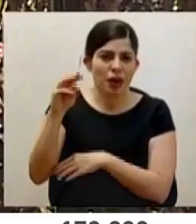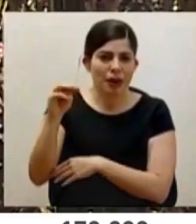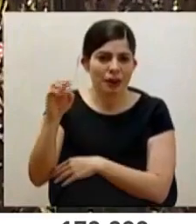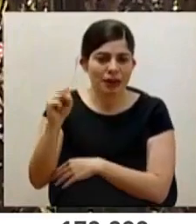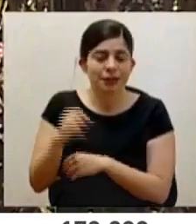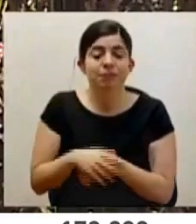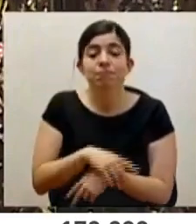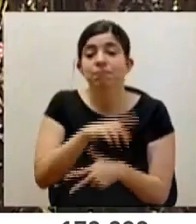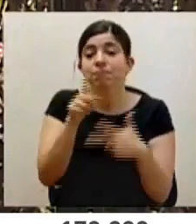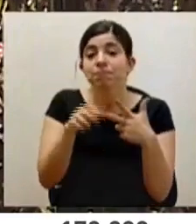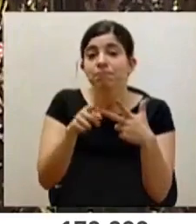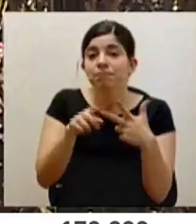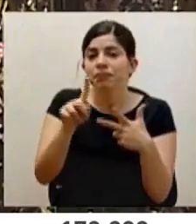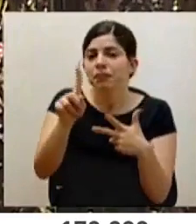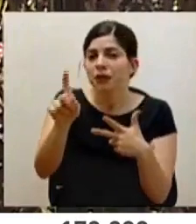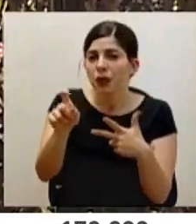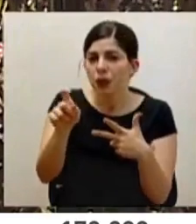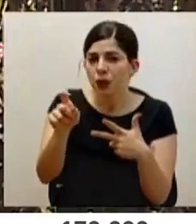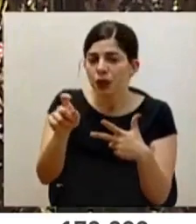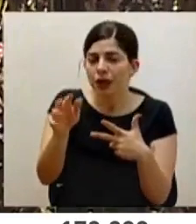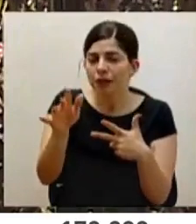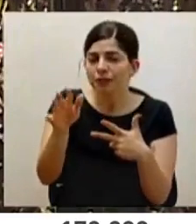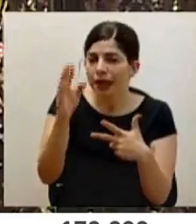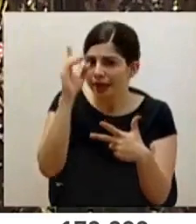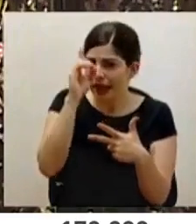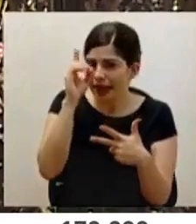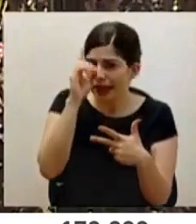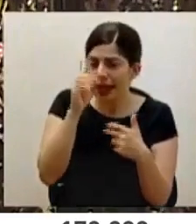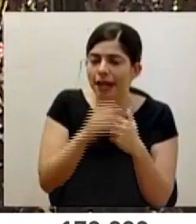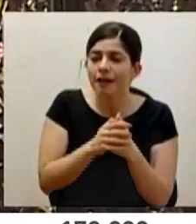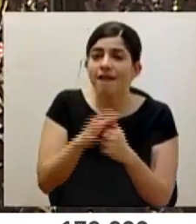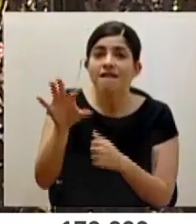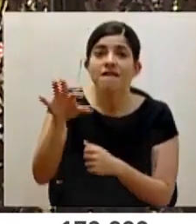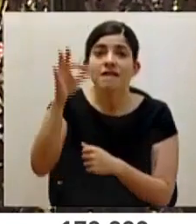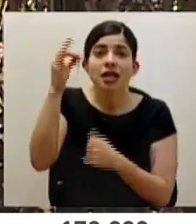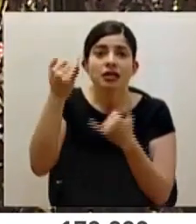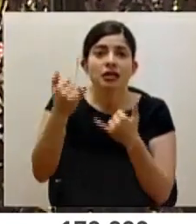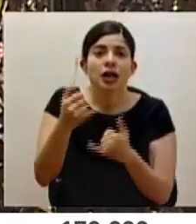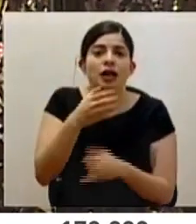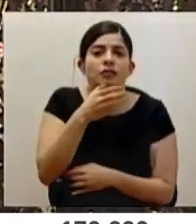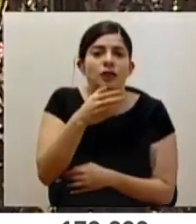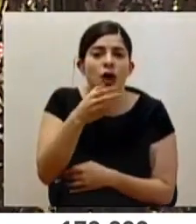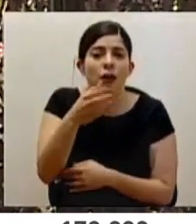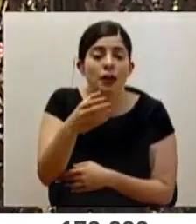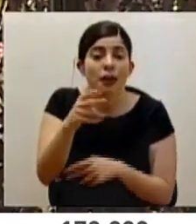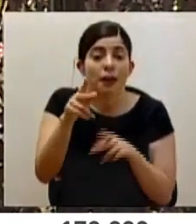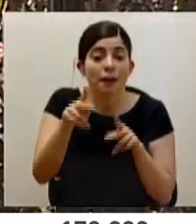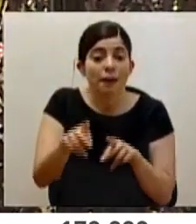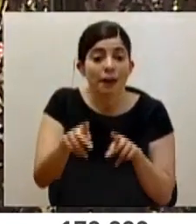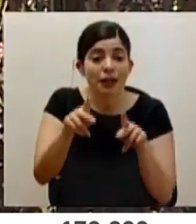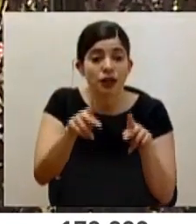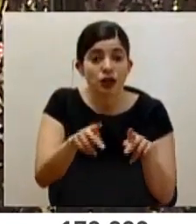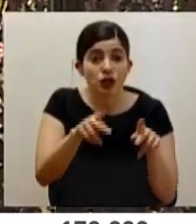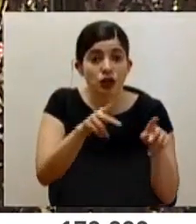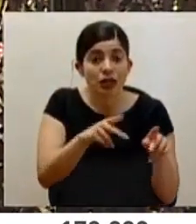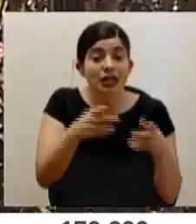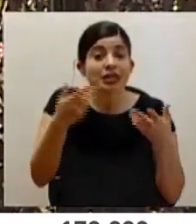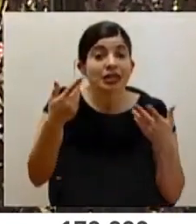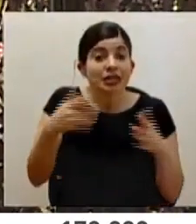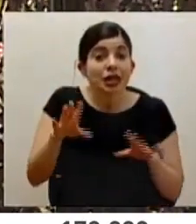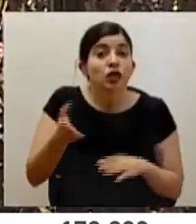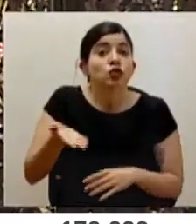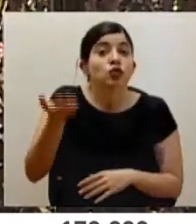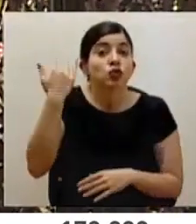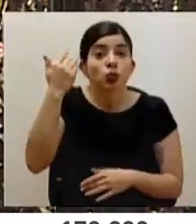Lo otro que le quería consultar, don Daniel, Francia está recomendando para personas que ya han tenido